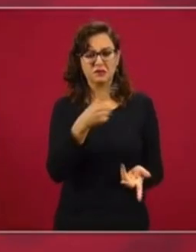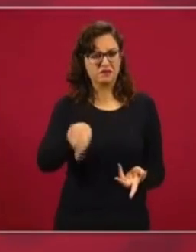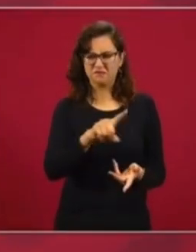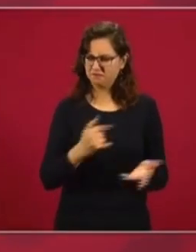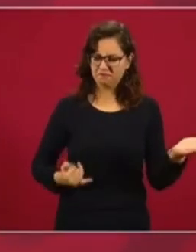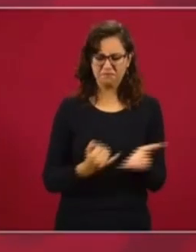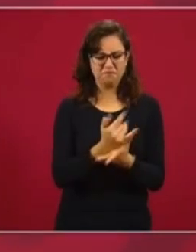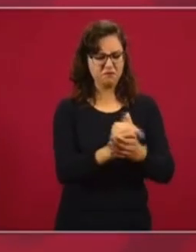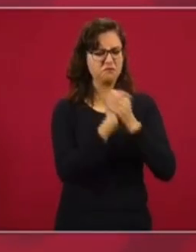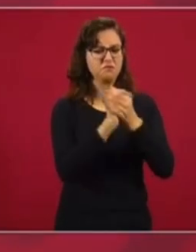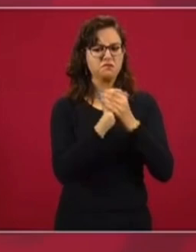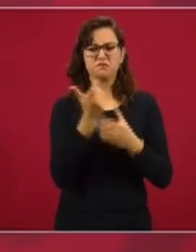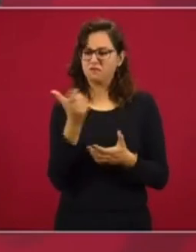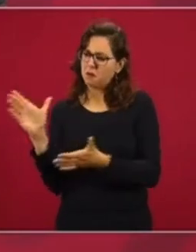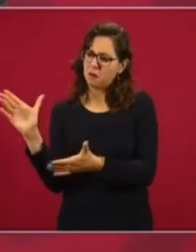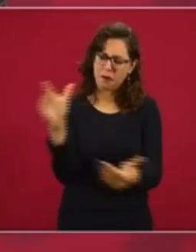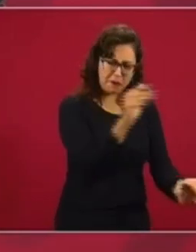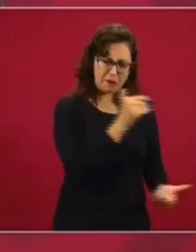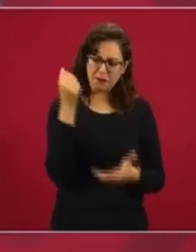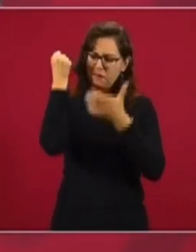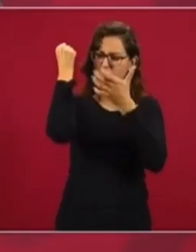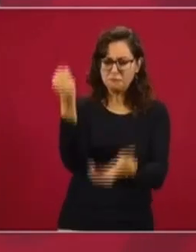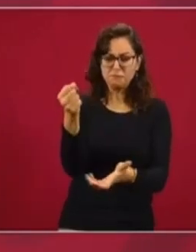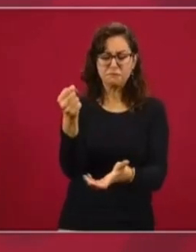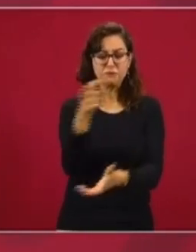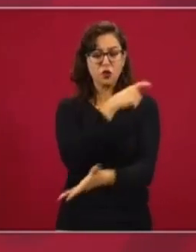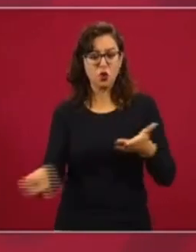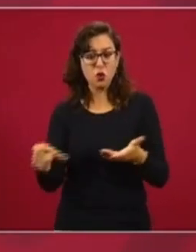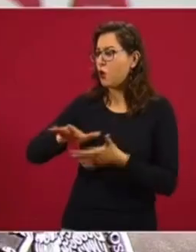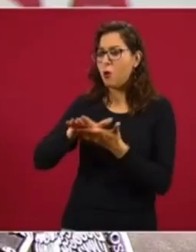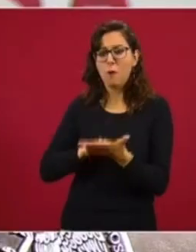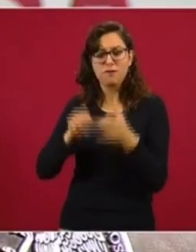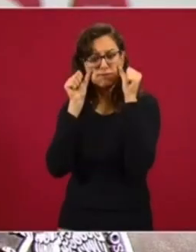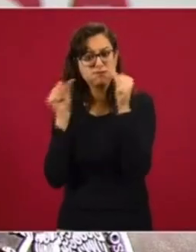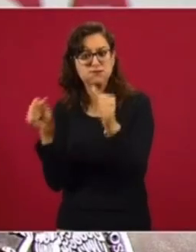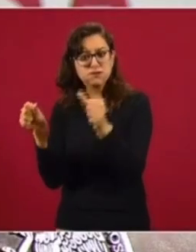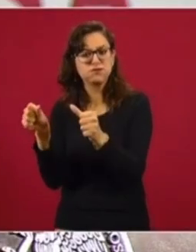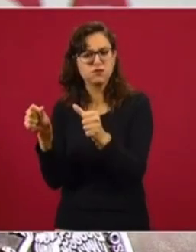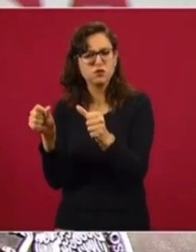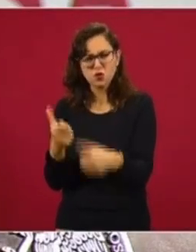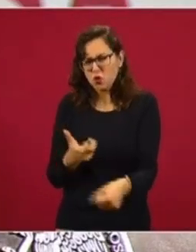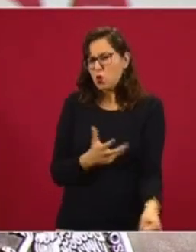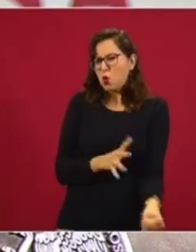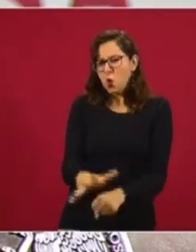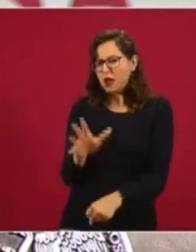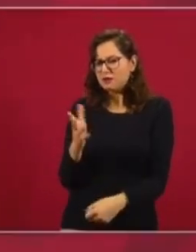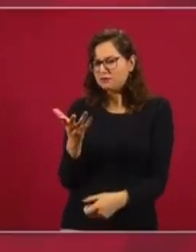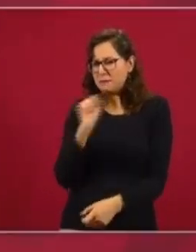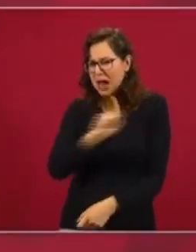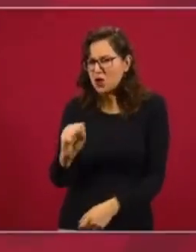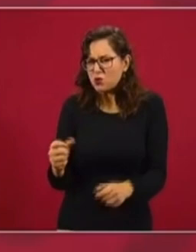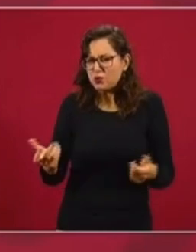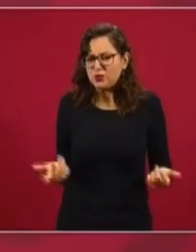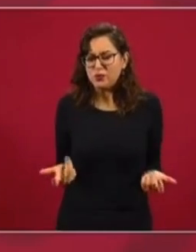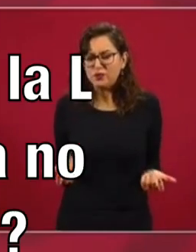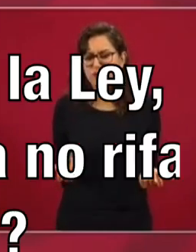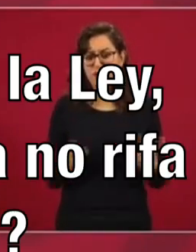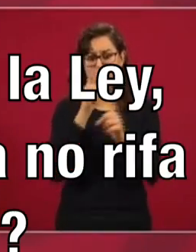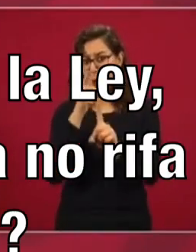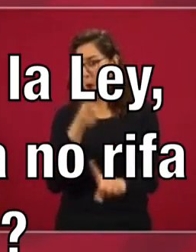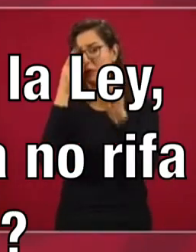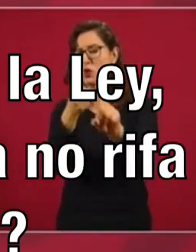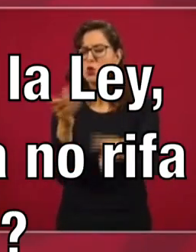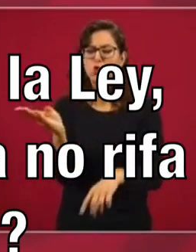por esa rifa se dedique a equipos médicos. El fin es sublime.